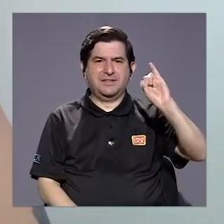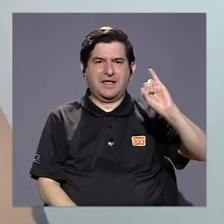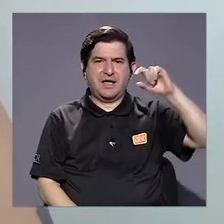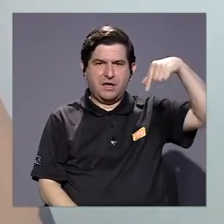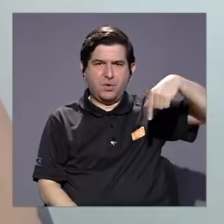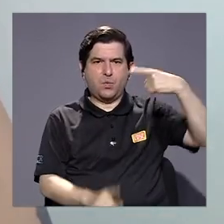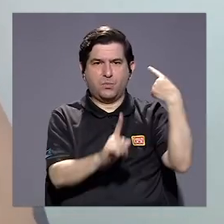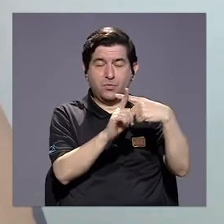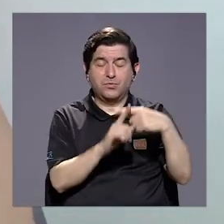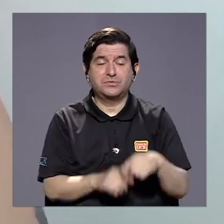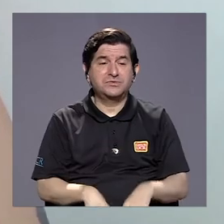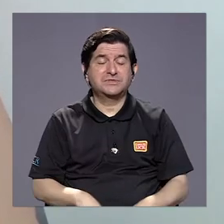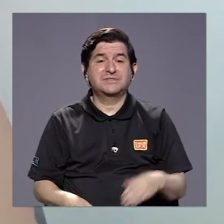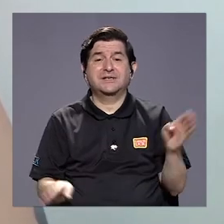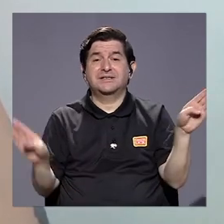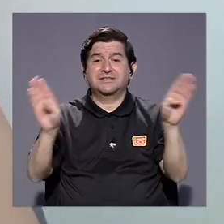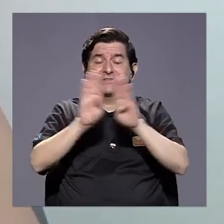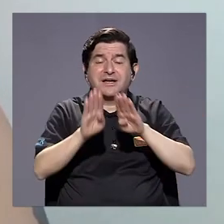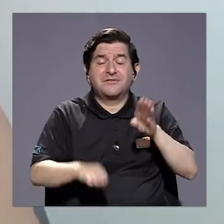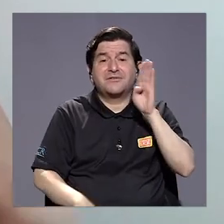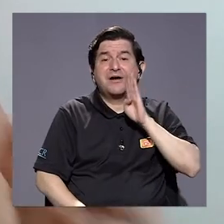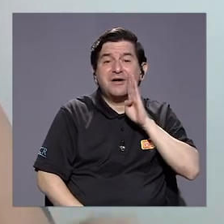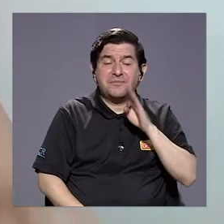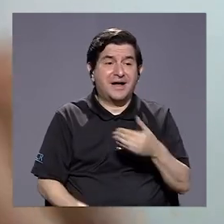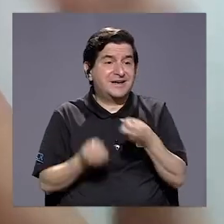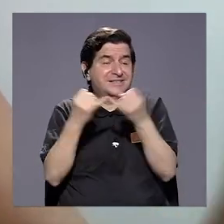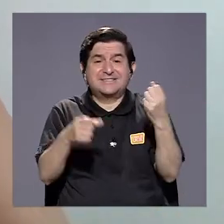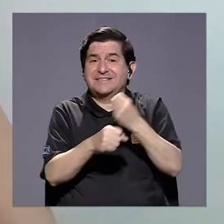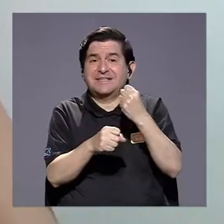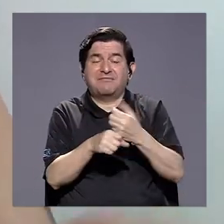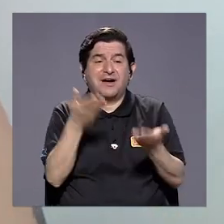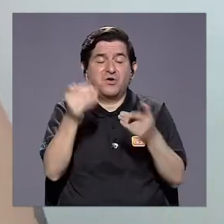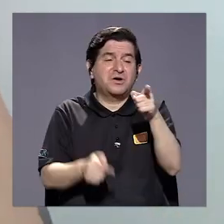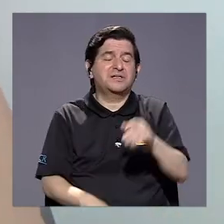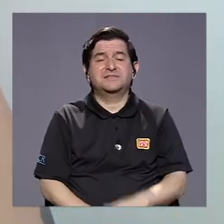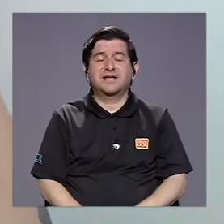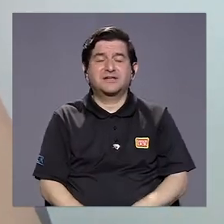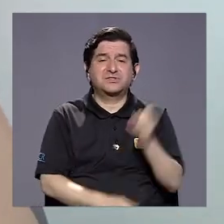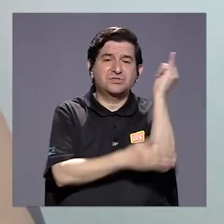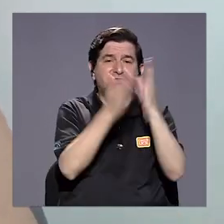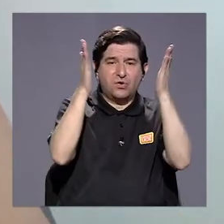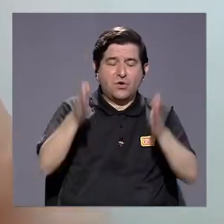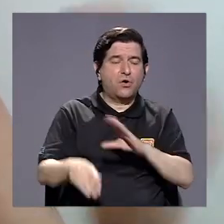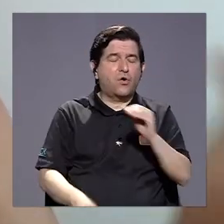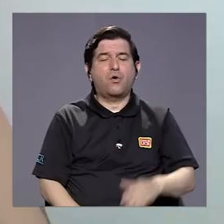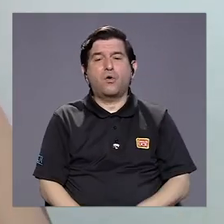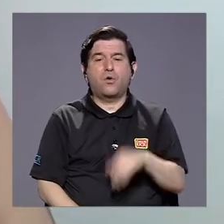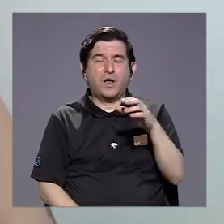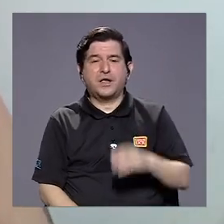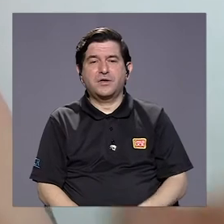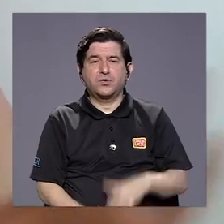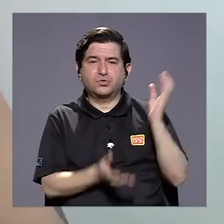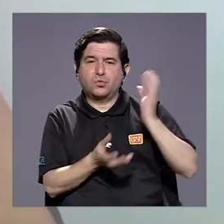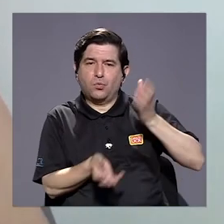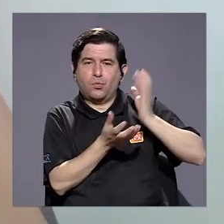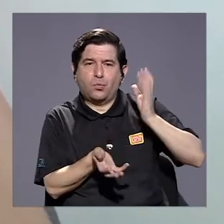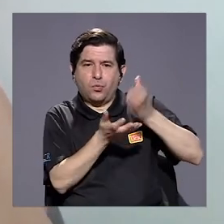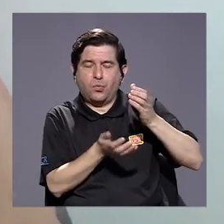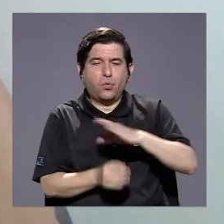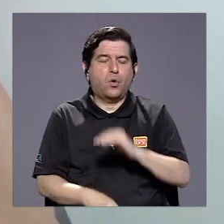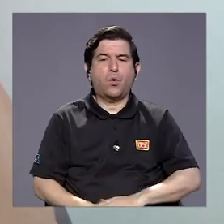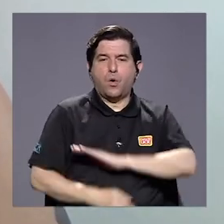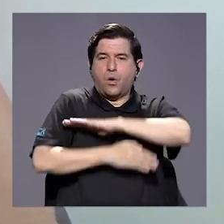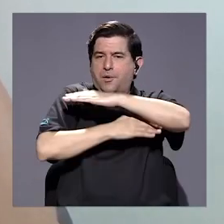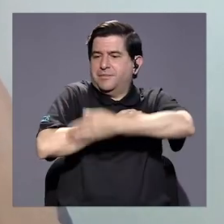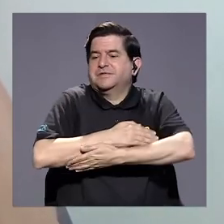bares se han quedado sin su fuente de empleo porque en algunos casos son artistas o bartenders o meseros, ¿verdad? Entonces,